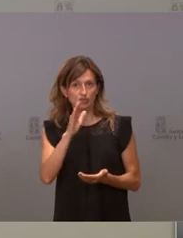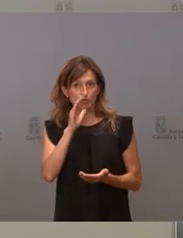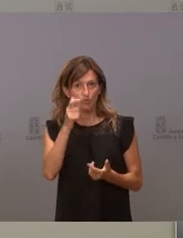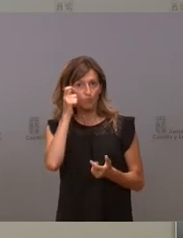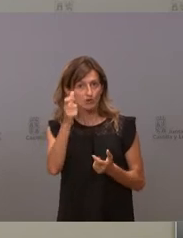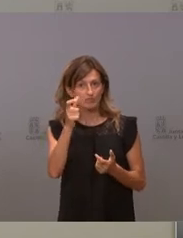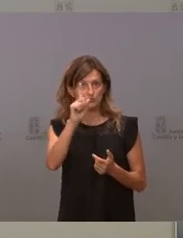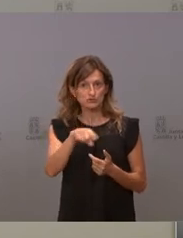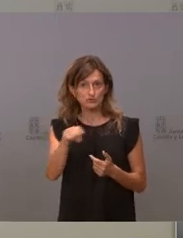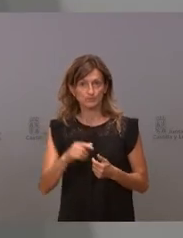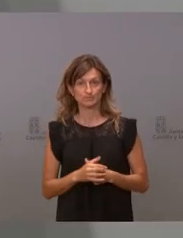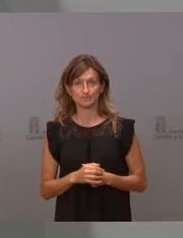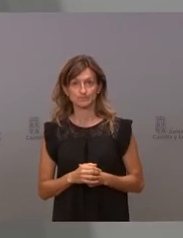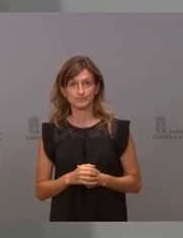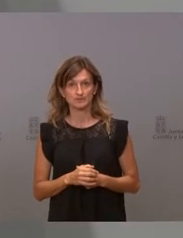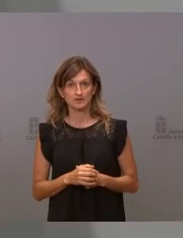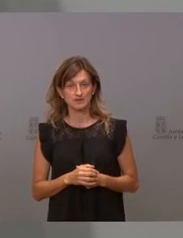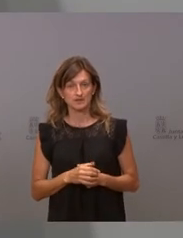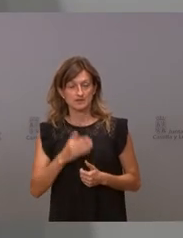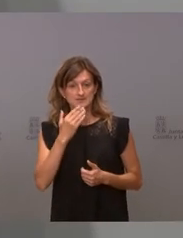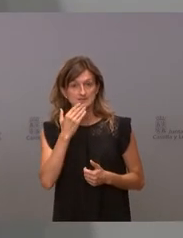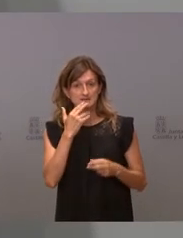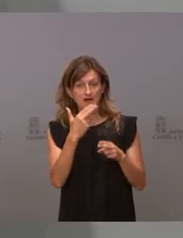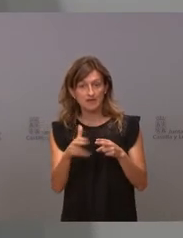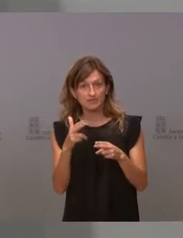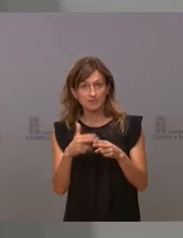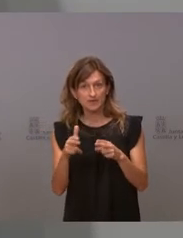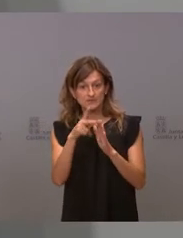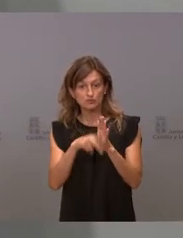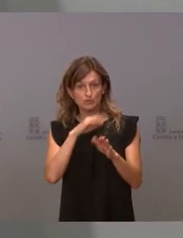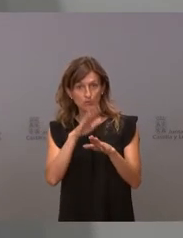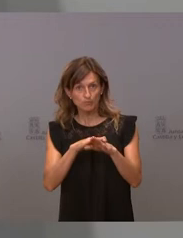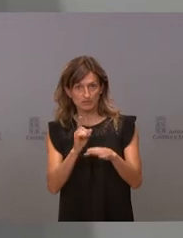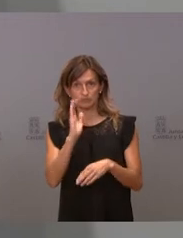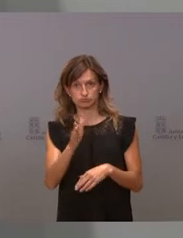municipios. Vamos a sancionar aquellas actividades que no se hayan cumplido con la norma.